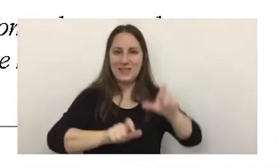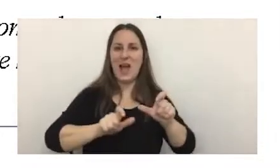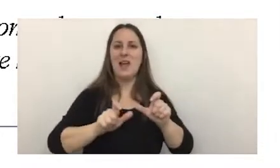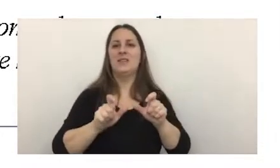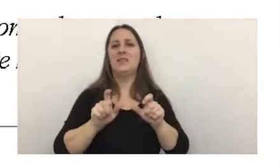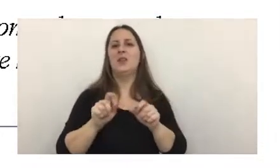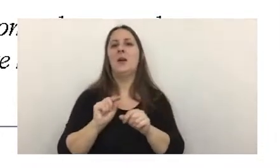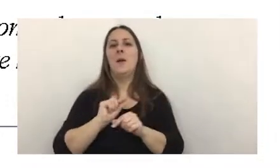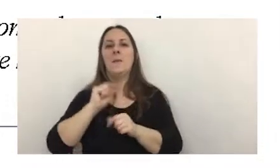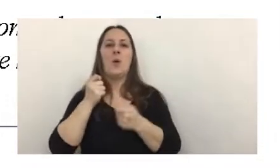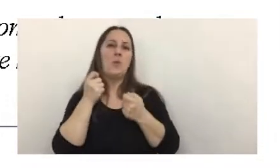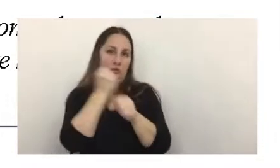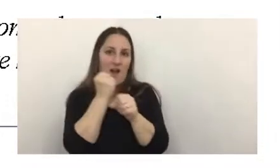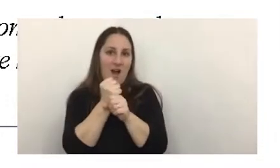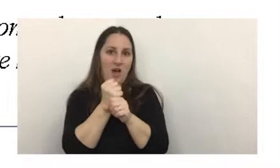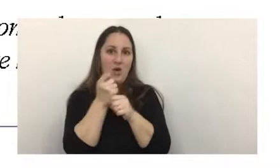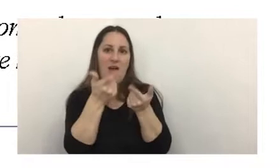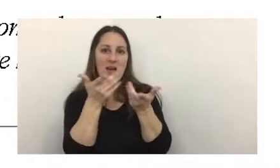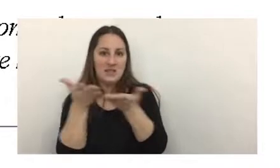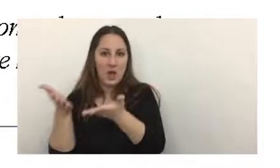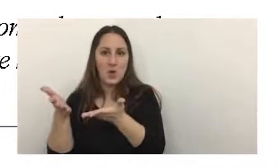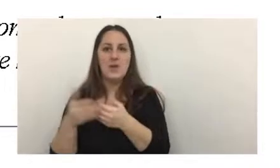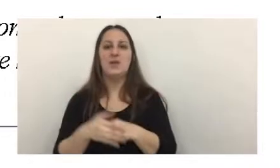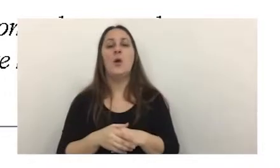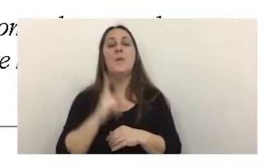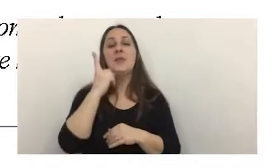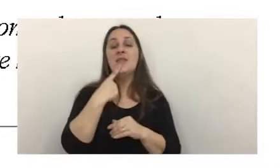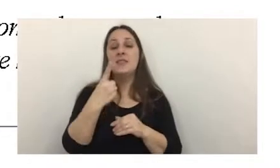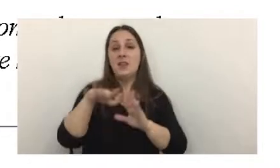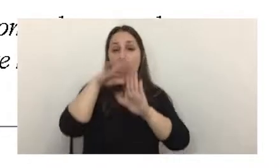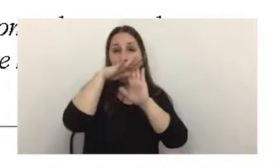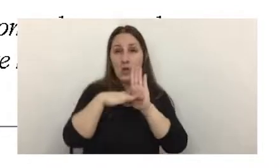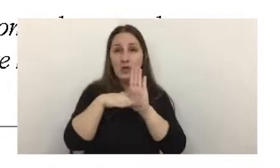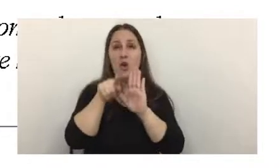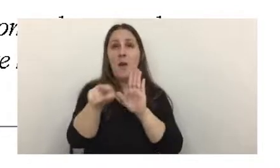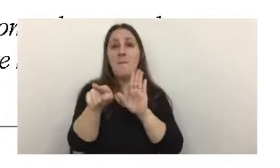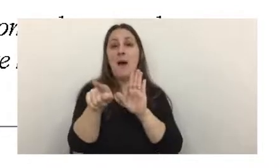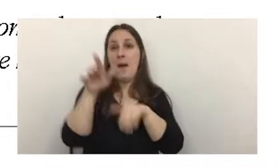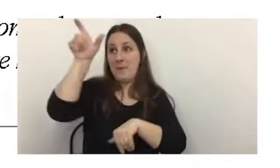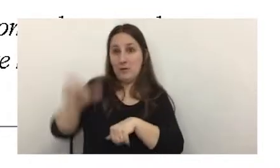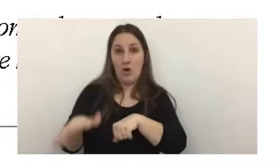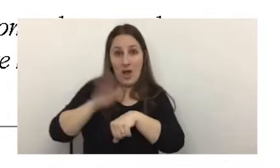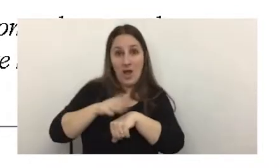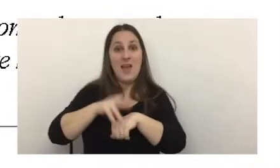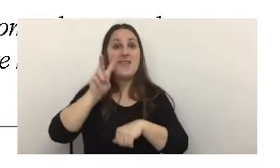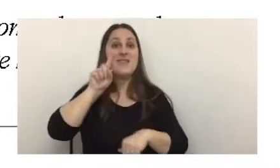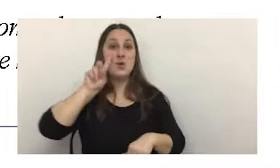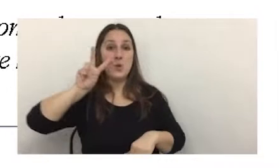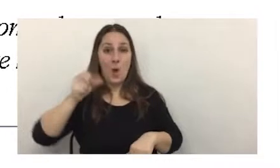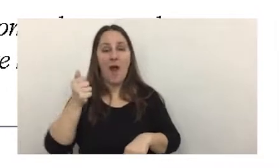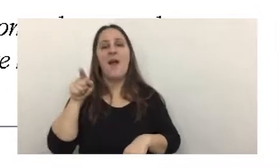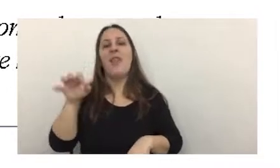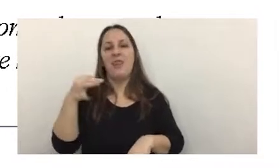locadores o prestadores de servicio, que la condición es que para ese responsable de IVA se